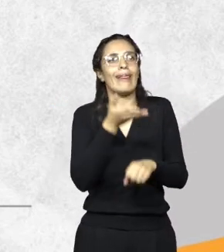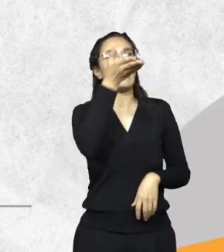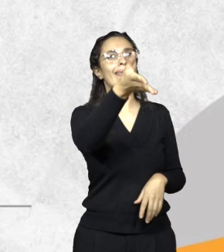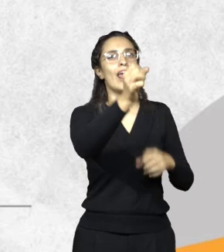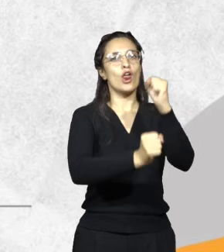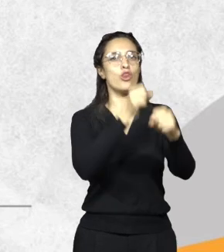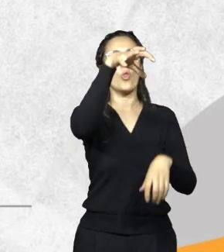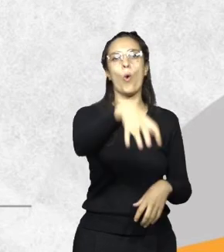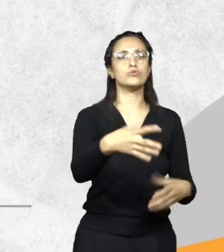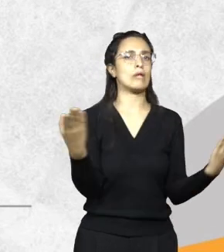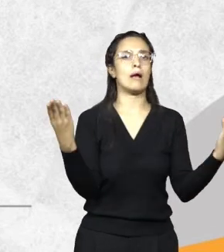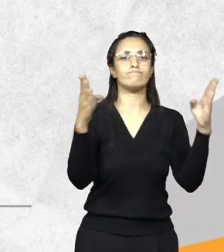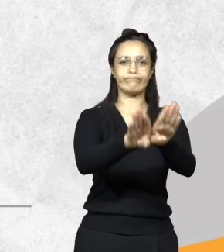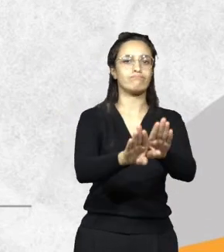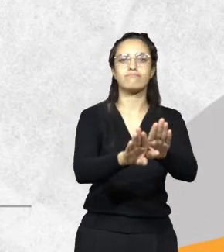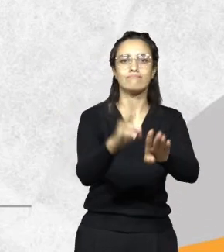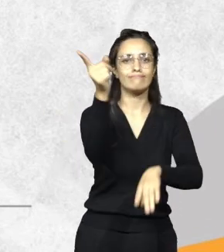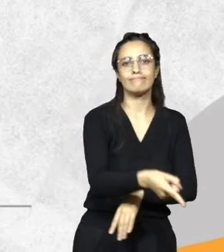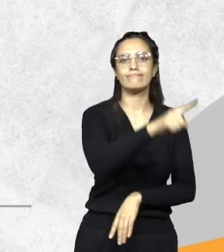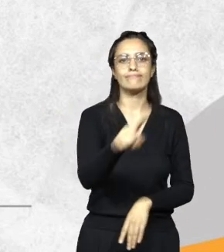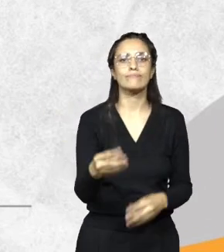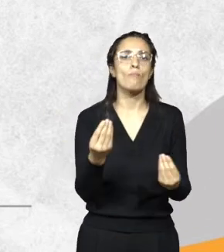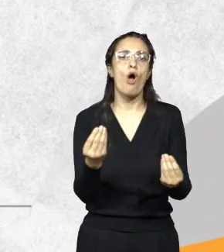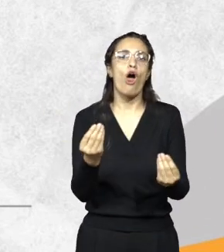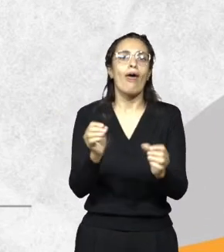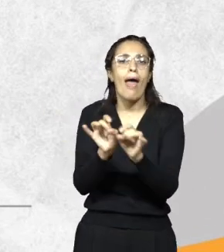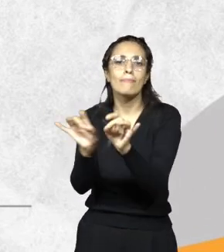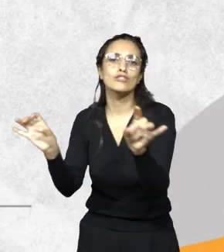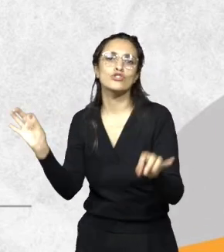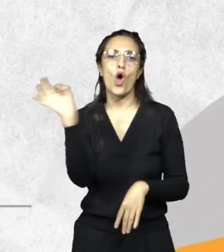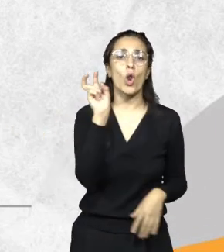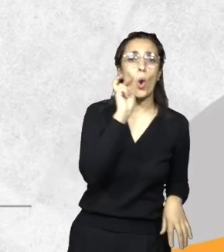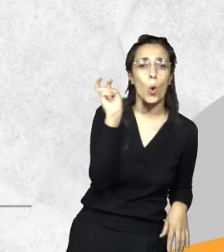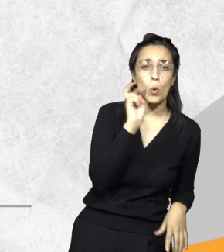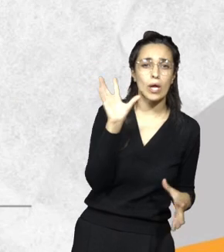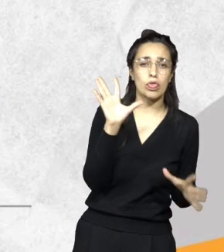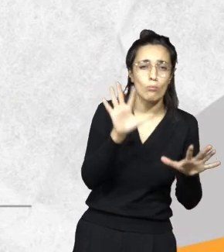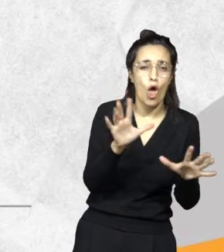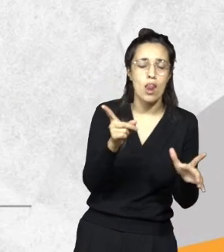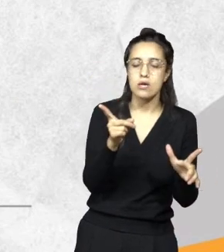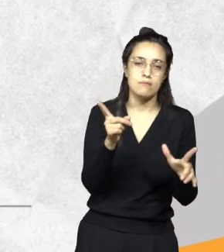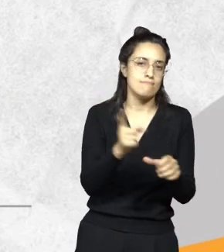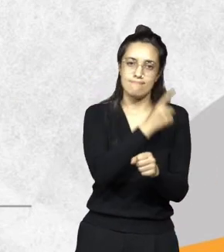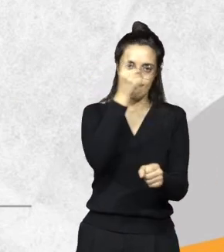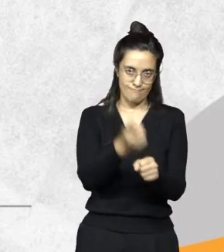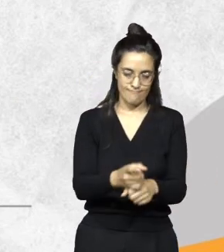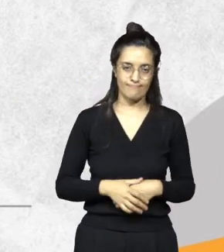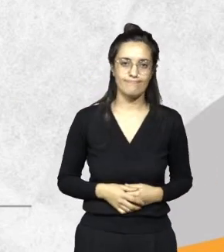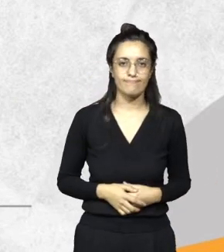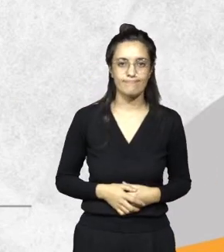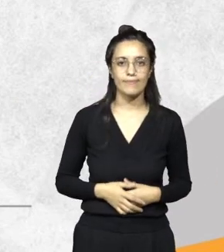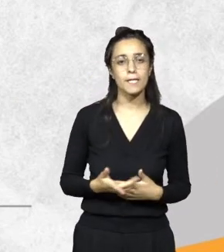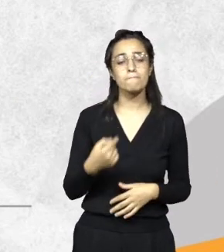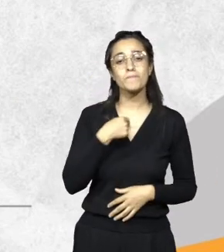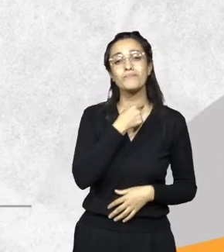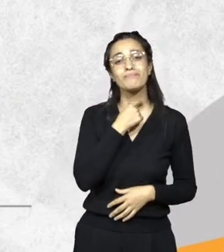una emisión o tiene ruidos molestos o lo que fuera, que fuera la situación denunciada. Pero lo que les quería comentar acá, el